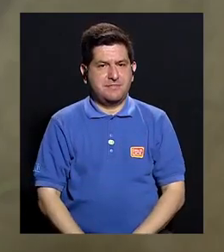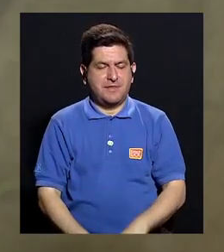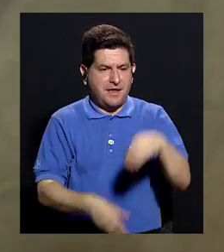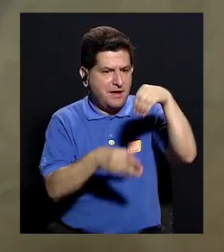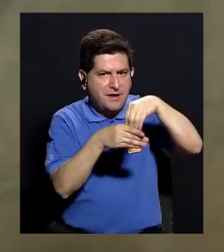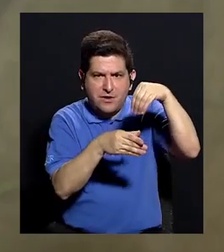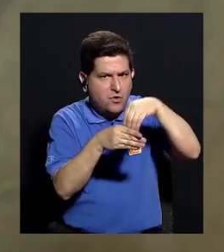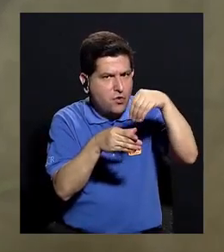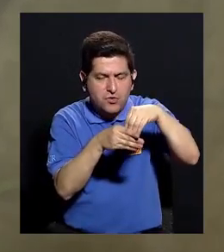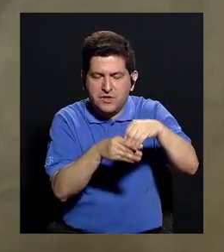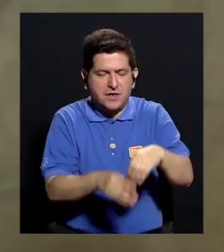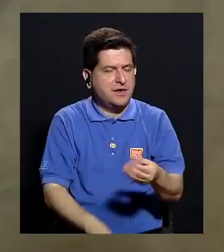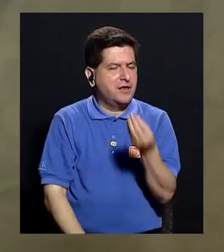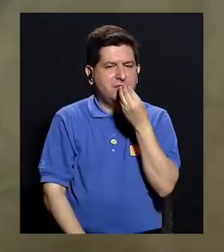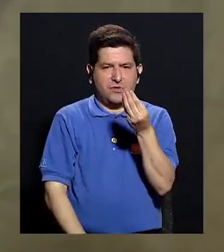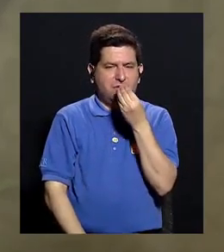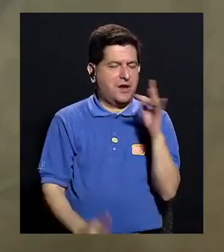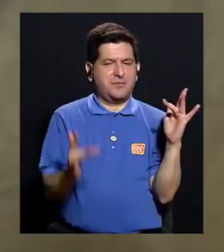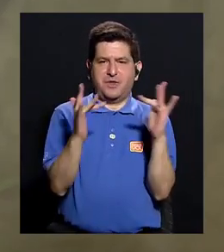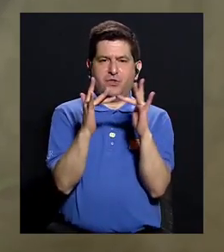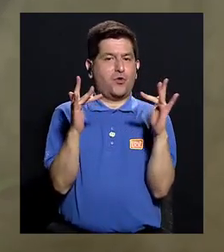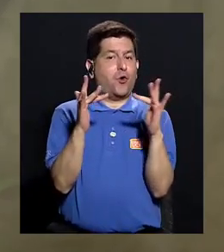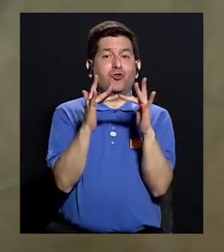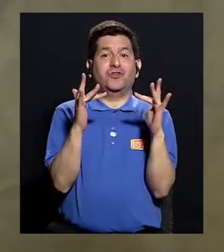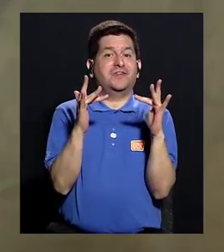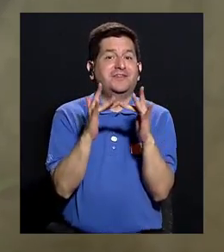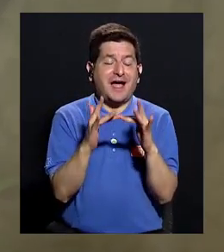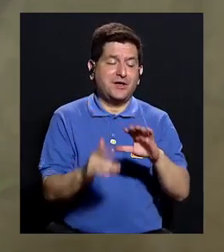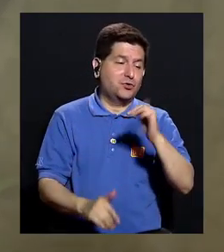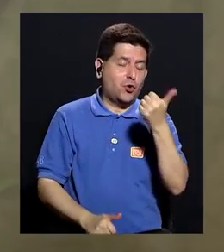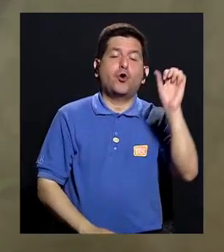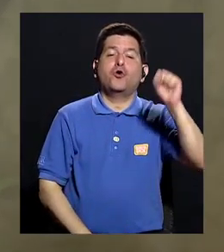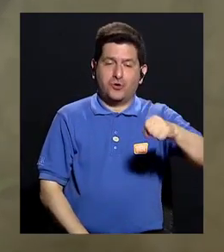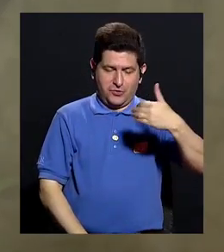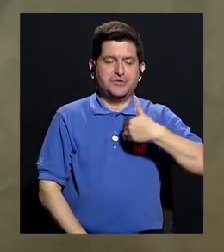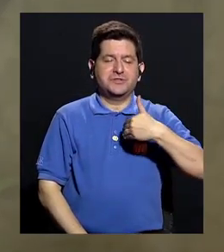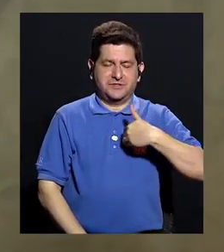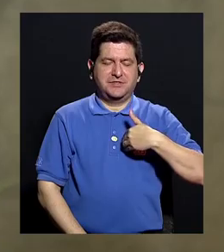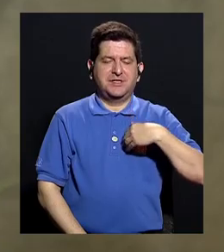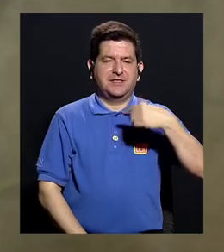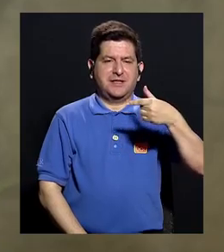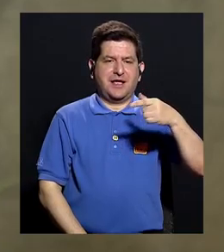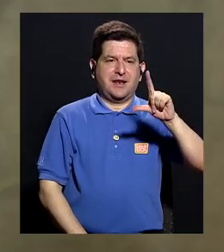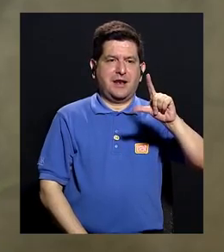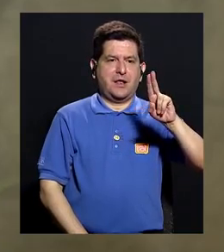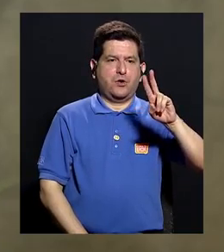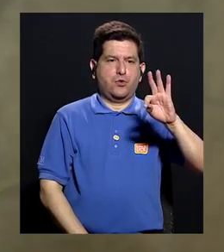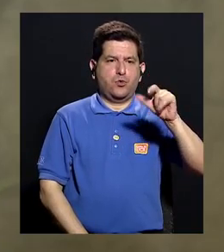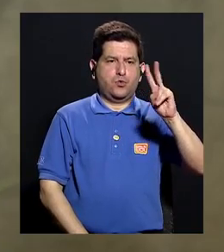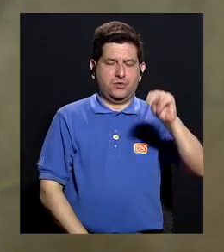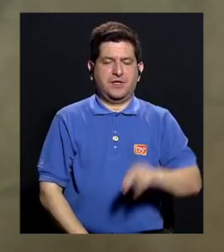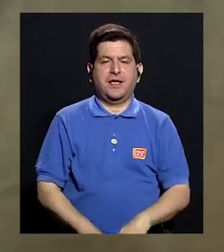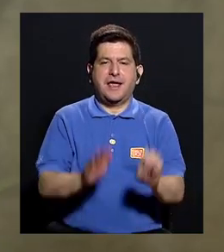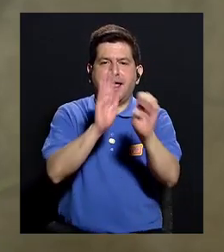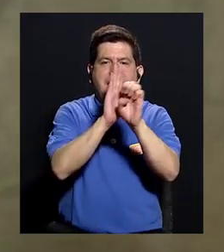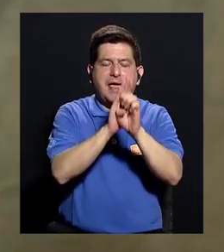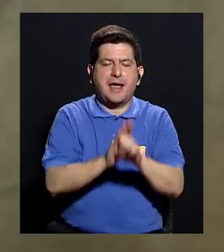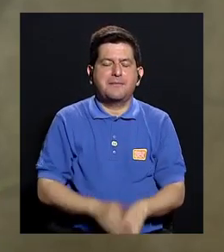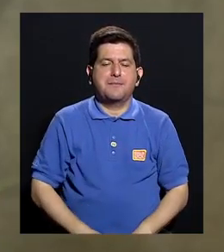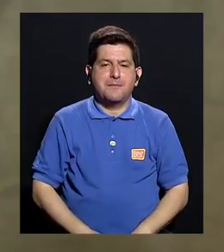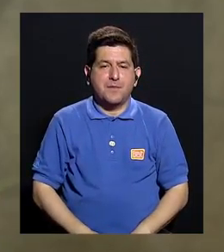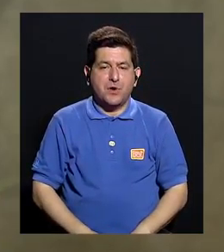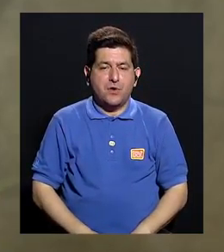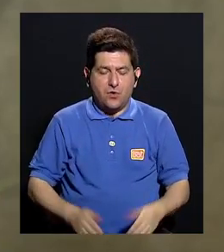los alimentos no tengan, vuelvo a repetir, contacto con otros alimentos si tengan gluten, ¿verdad? ¿Qué quiere decir eso? Por ejemplo, las tablas de picar